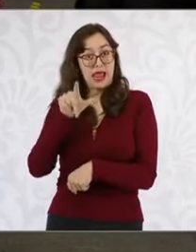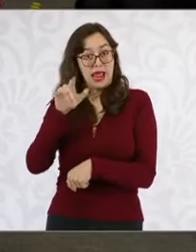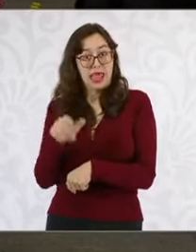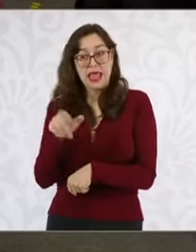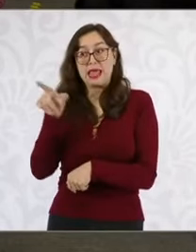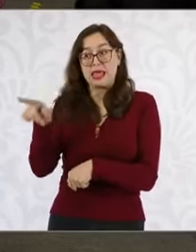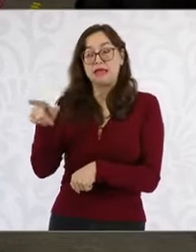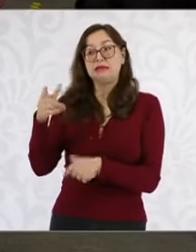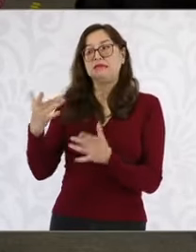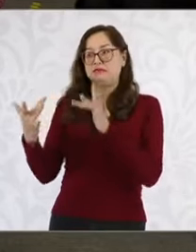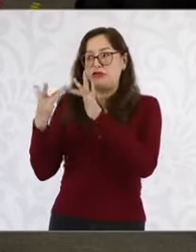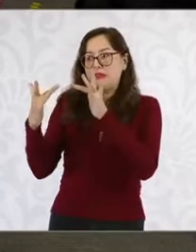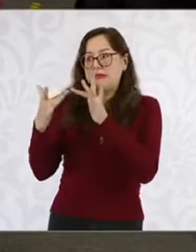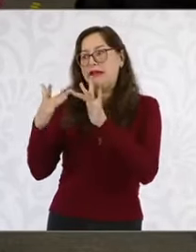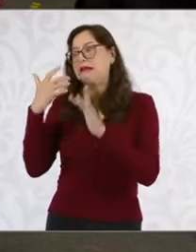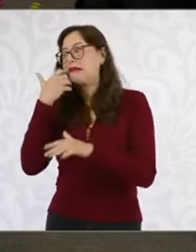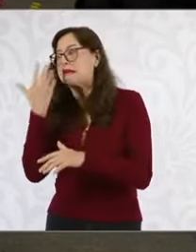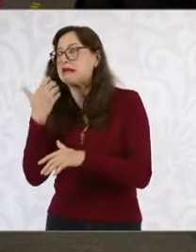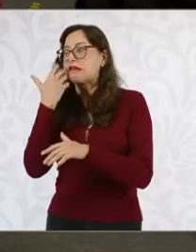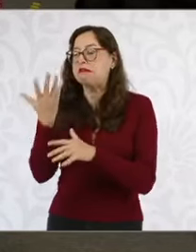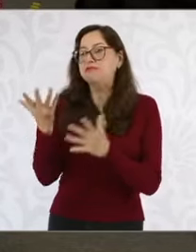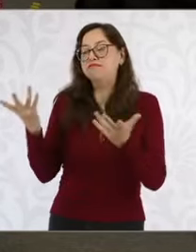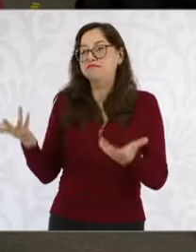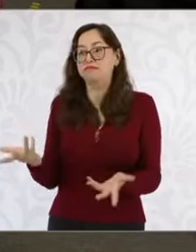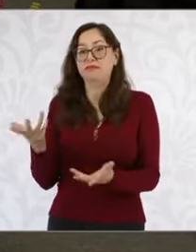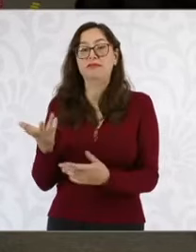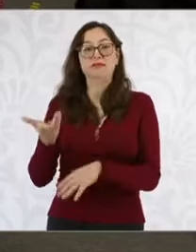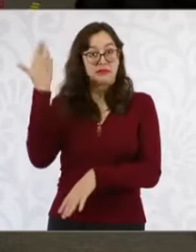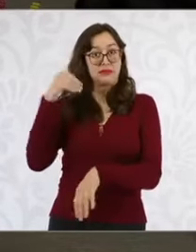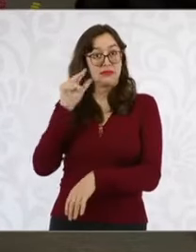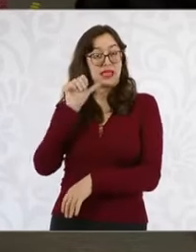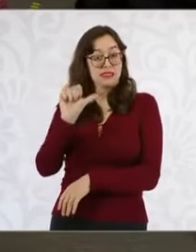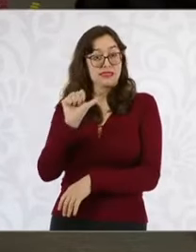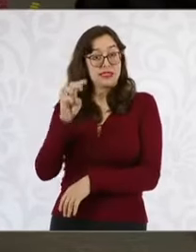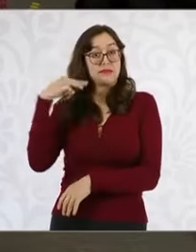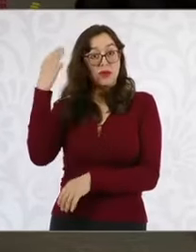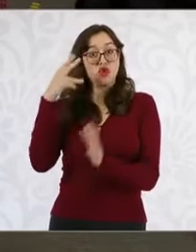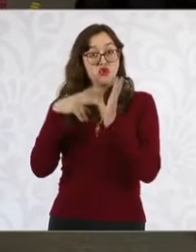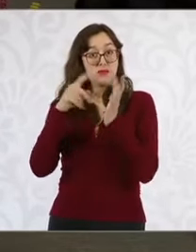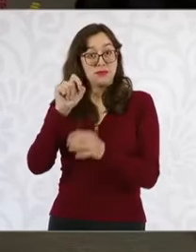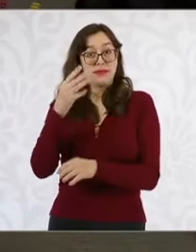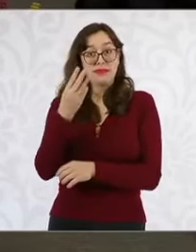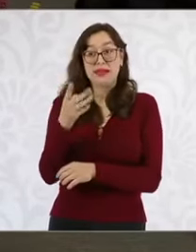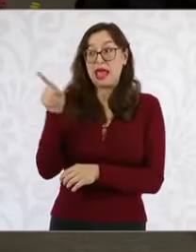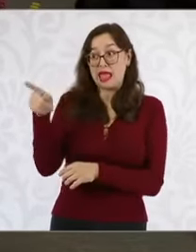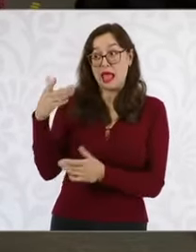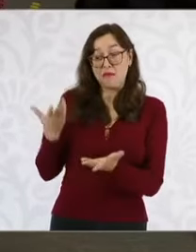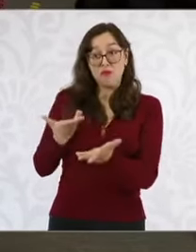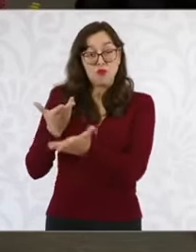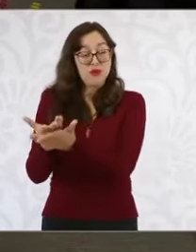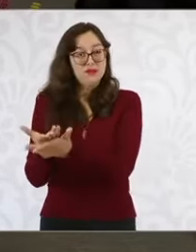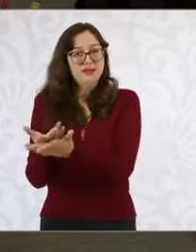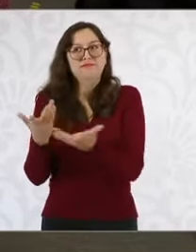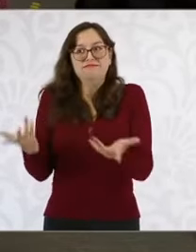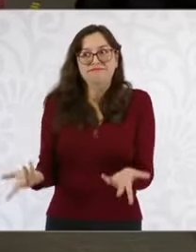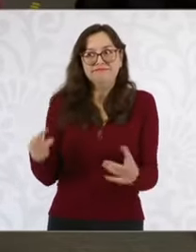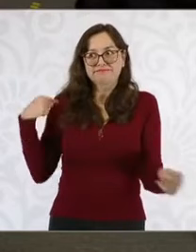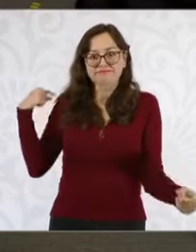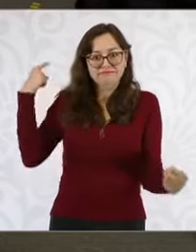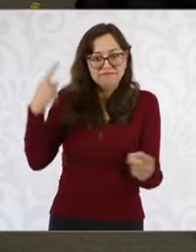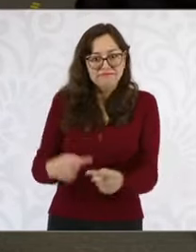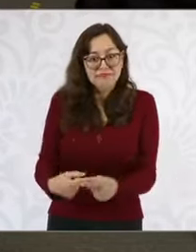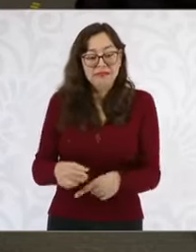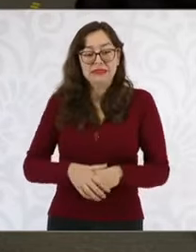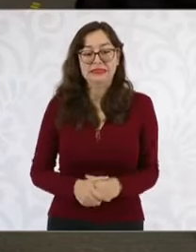planteó este tema. 16 de marzo de 2023 Señora Presidenta, la verdad no me